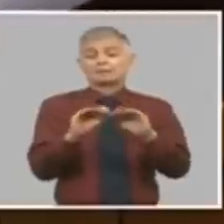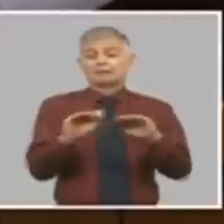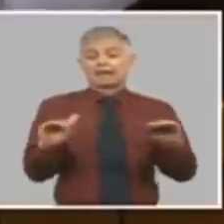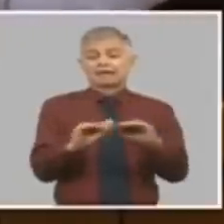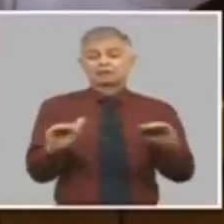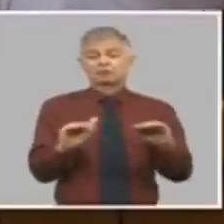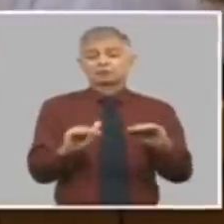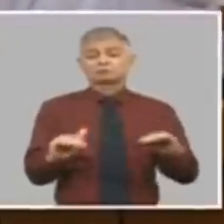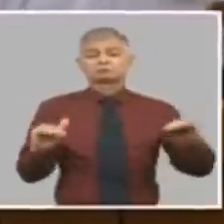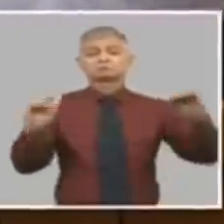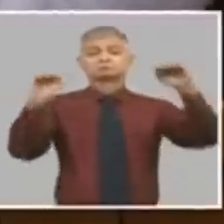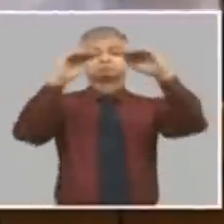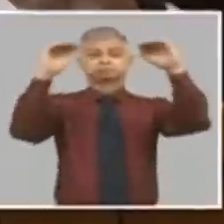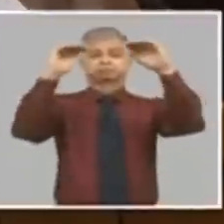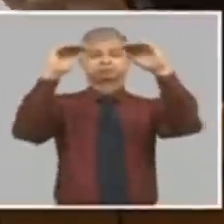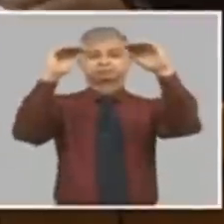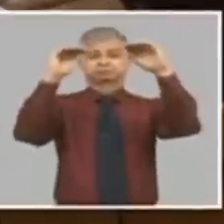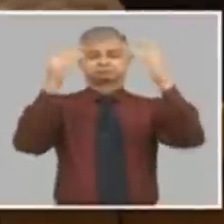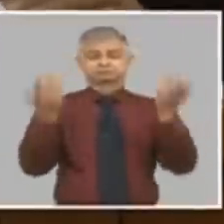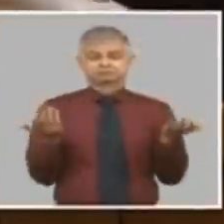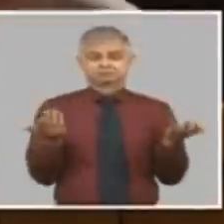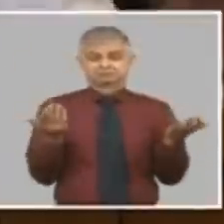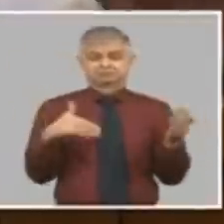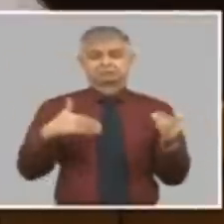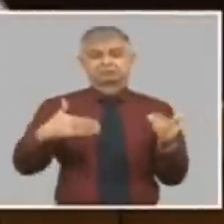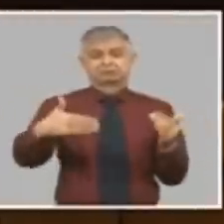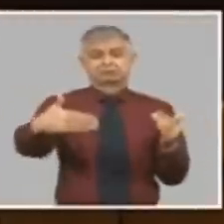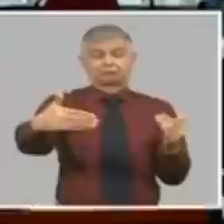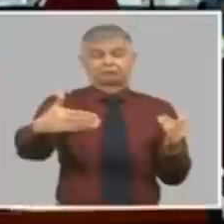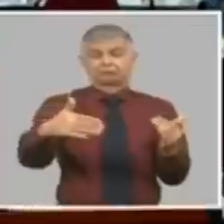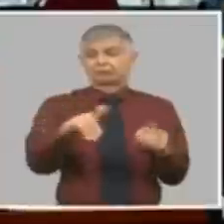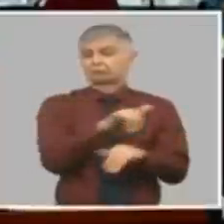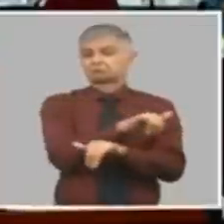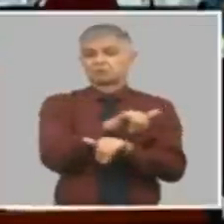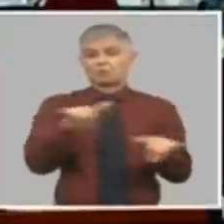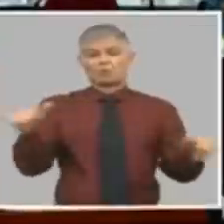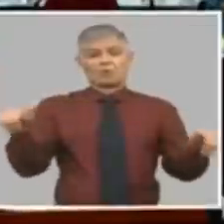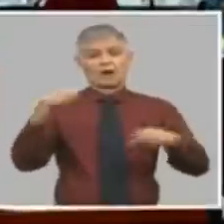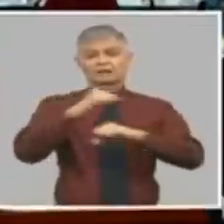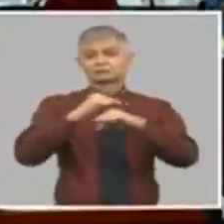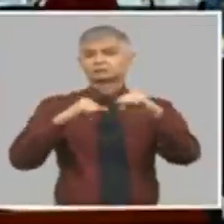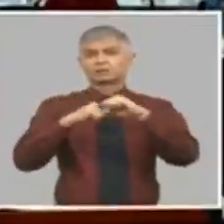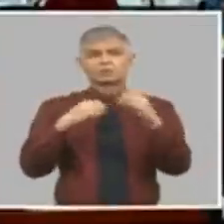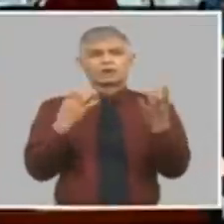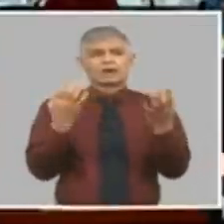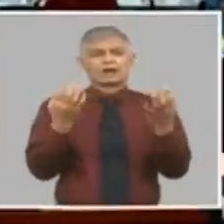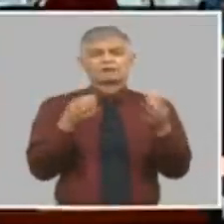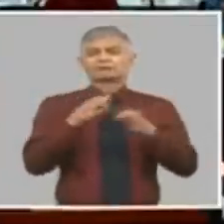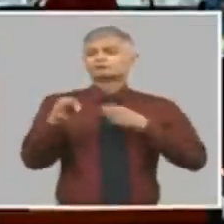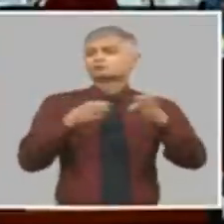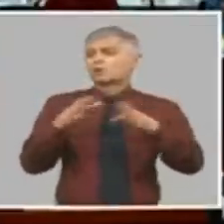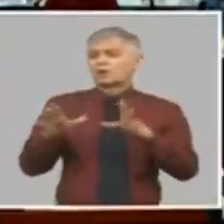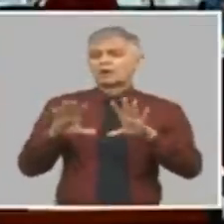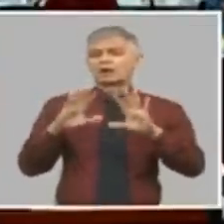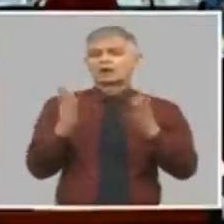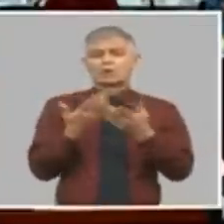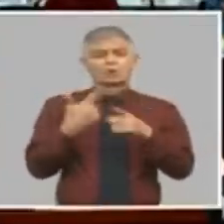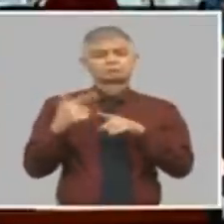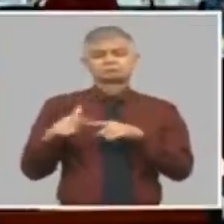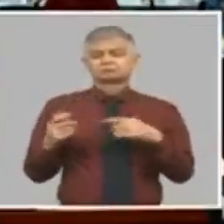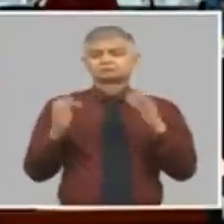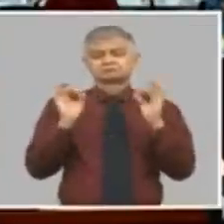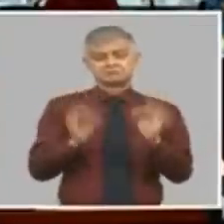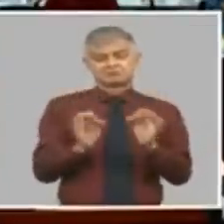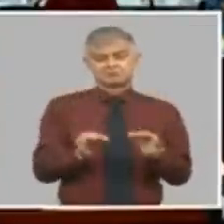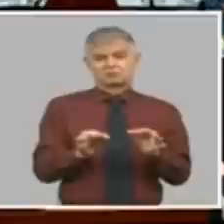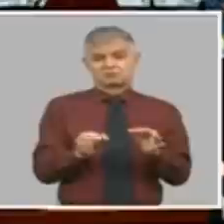en términos estructurales y proporcionales está igual entonces no tiene mucho sentido hacer una